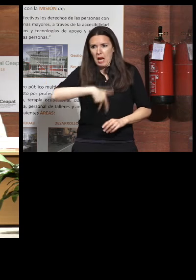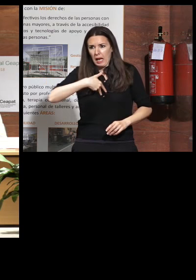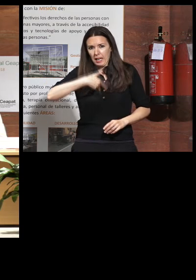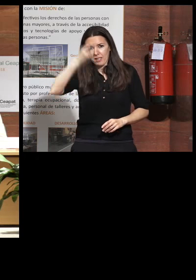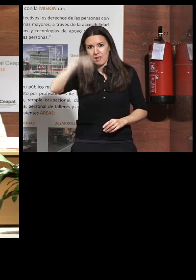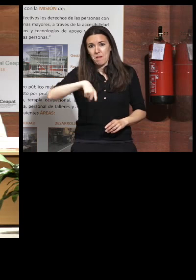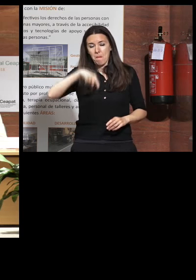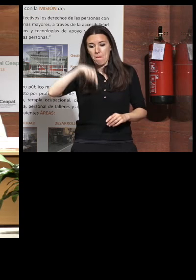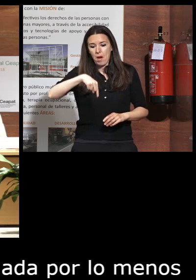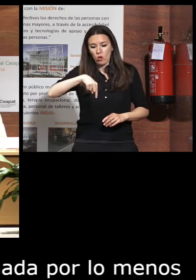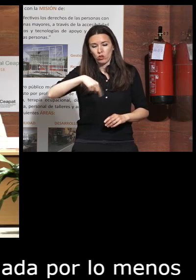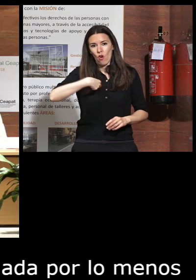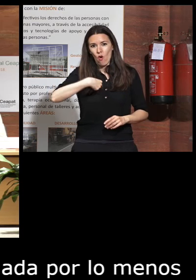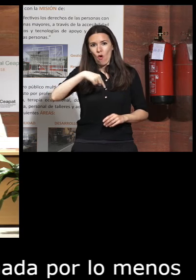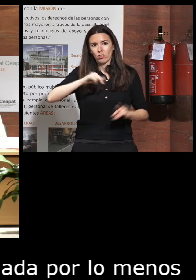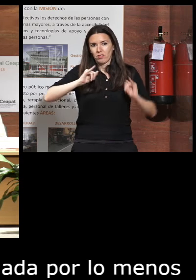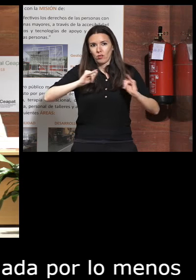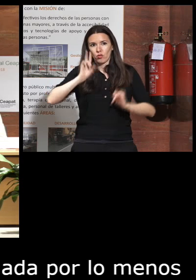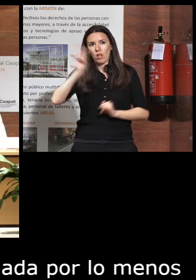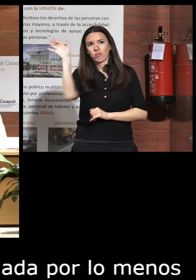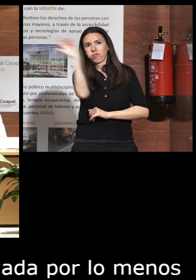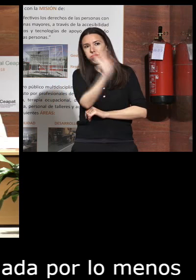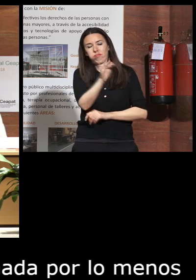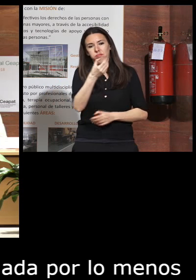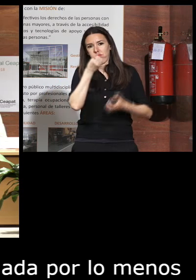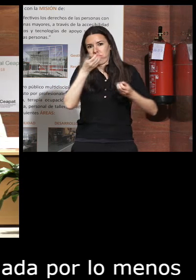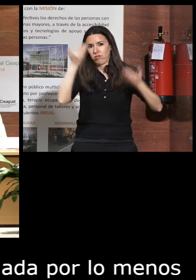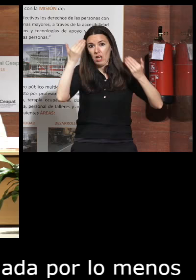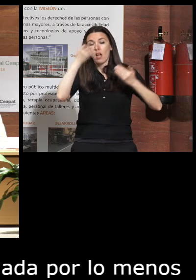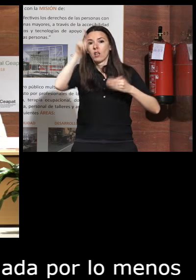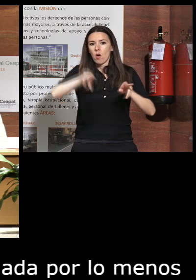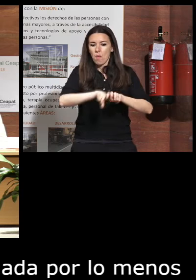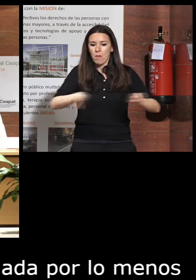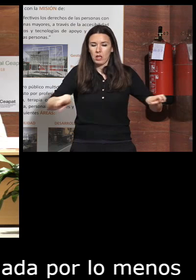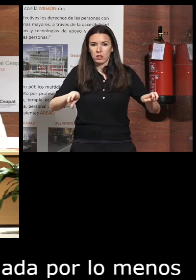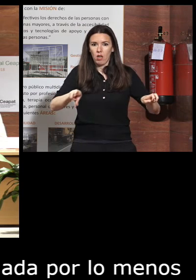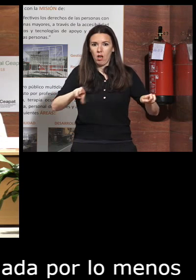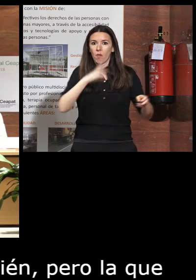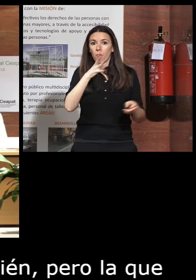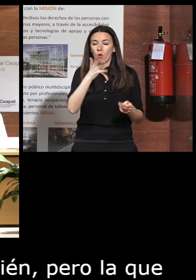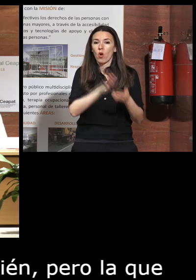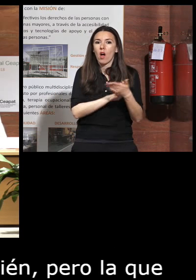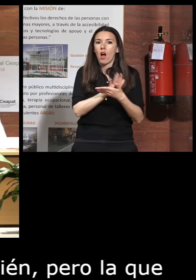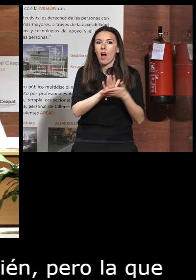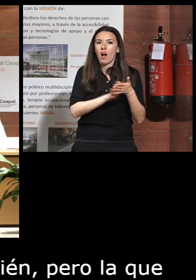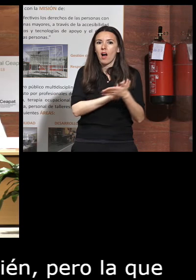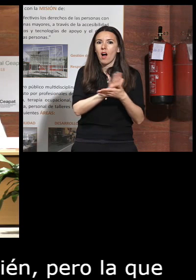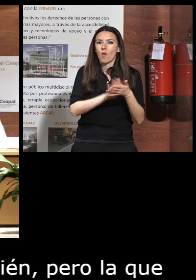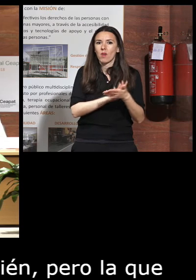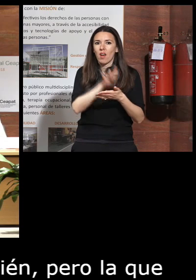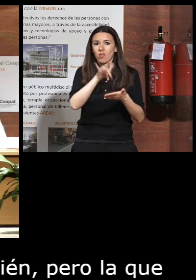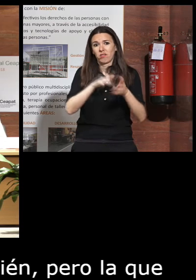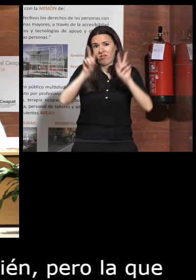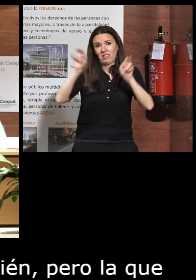pero la que he podido hoy disfrutar y desde luego por la mesa porque yo he hablado desde la